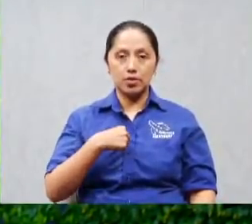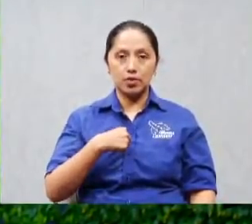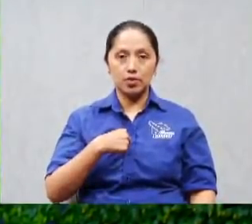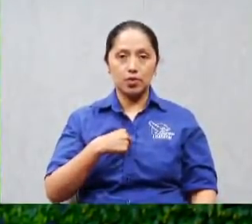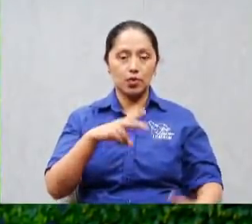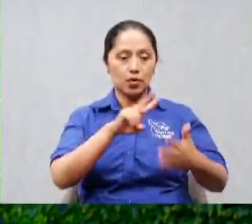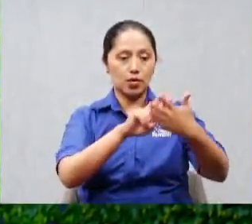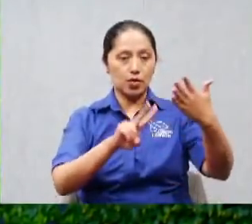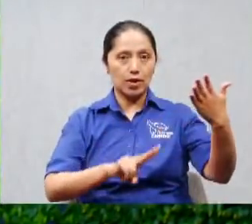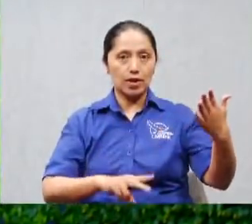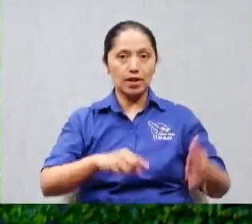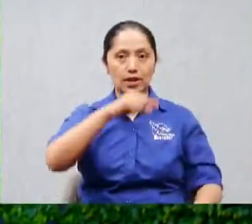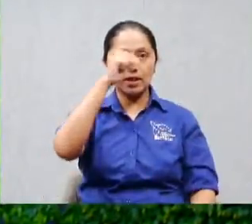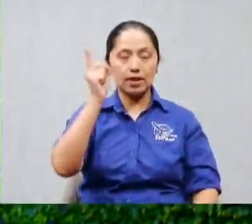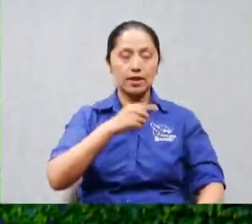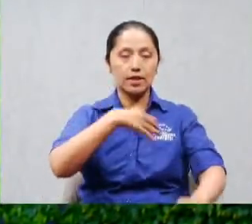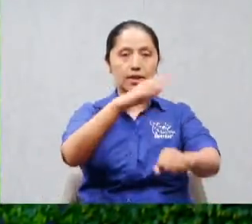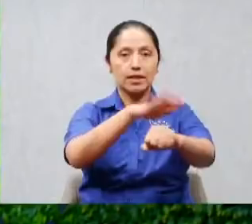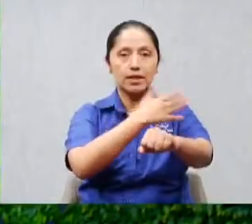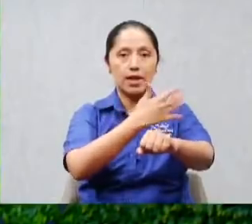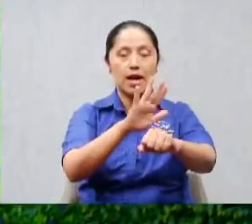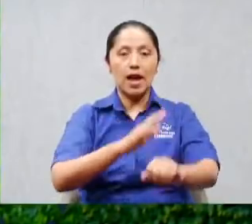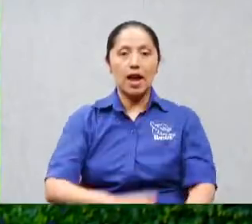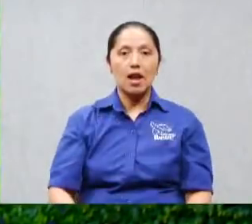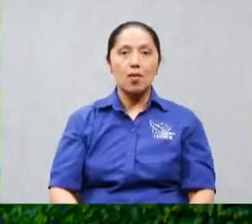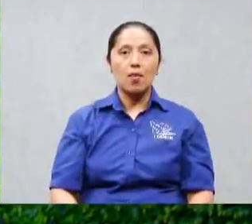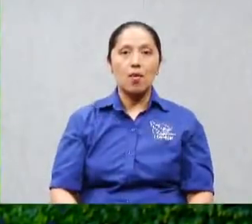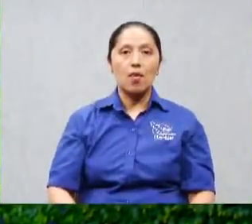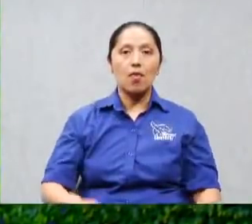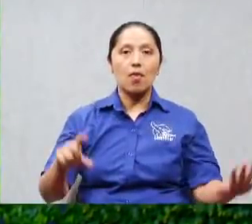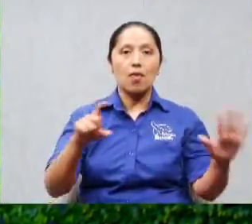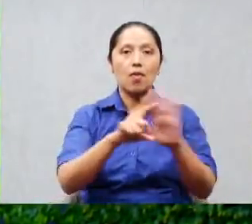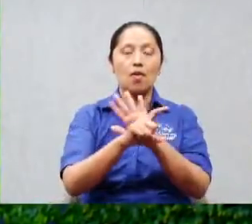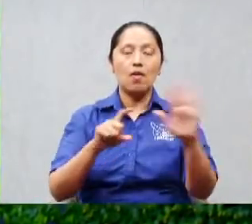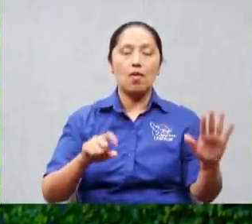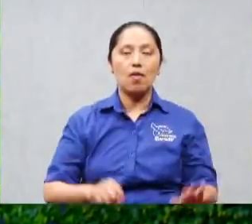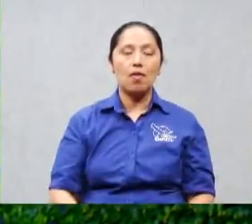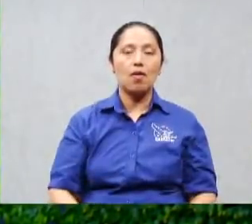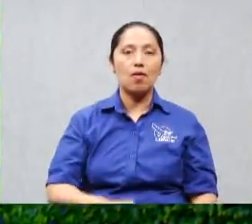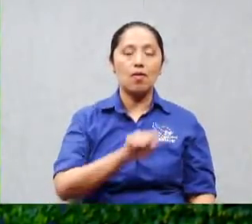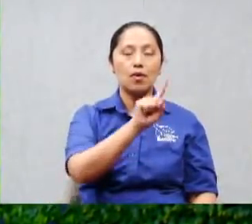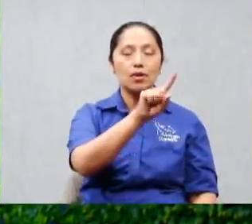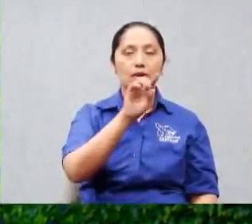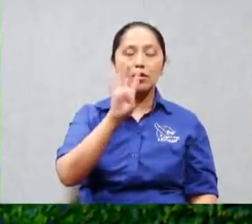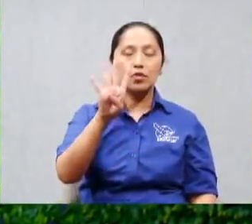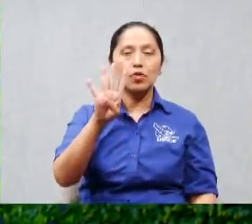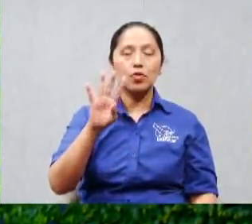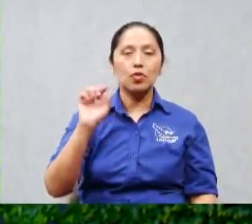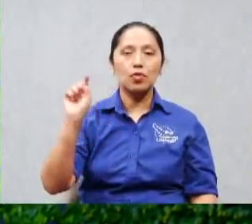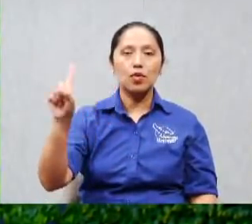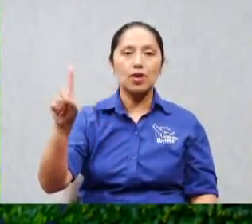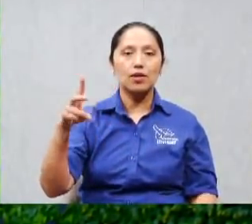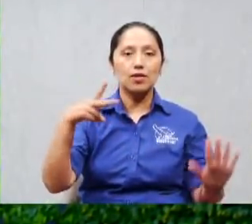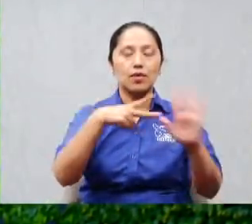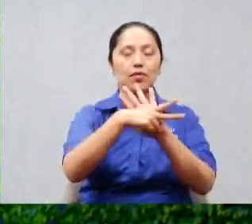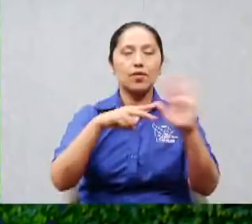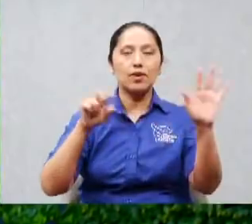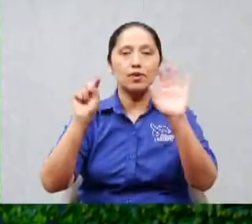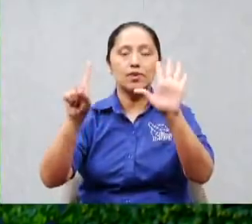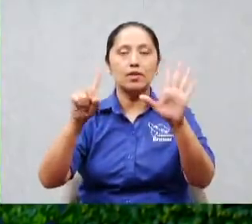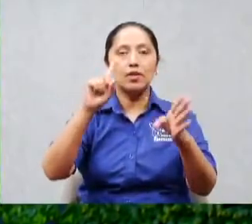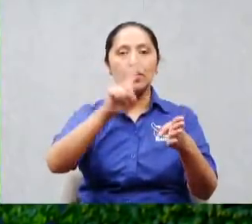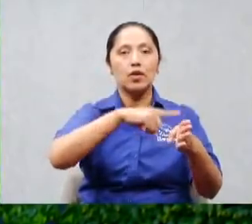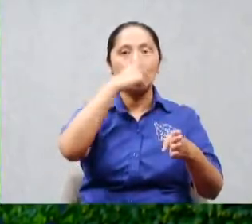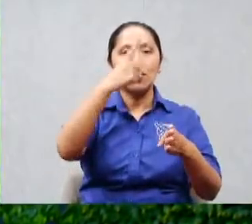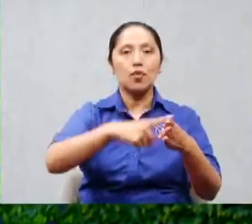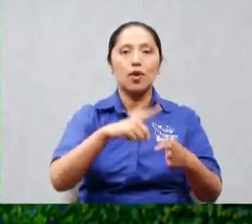salmo 141 6 cuando sus jefes son derribados entonces oyen